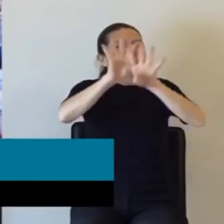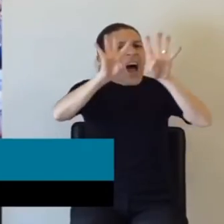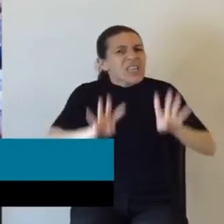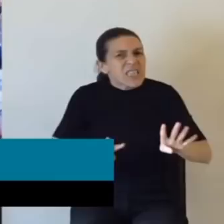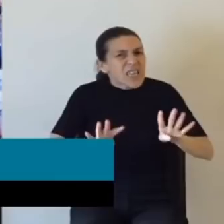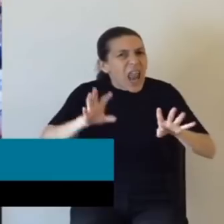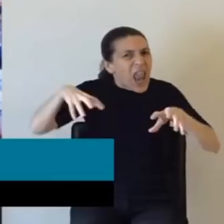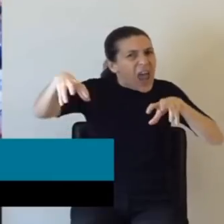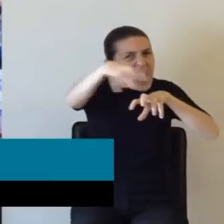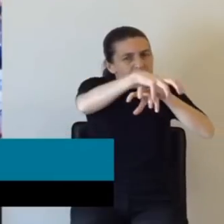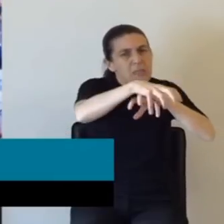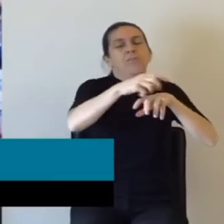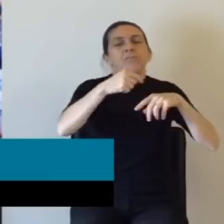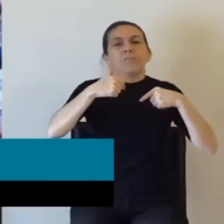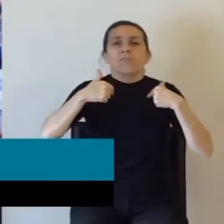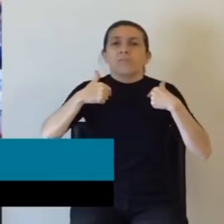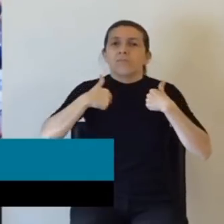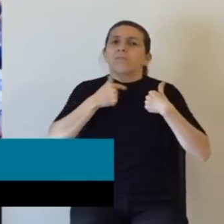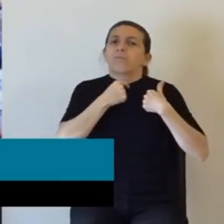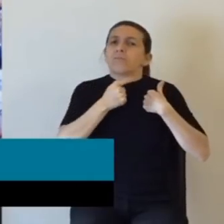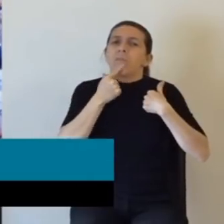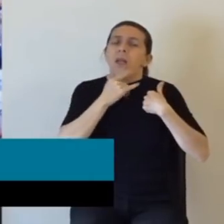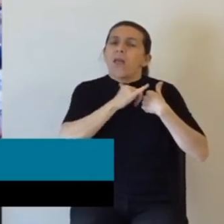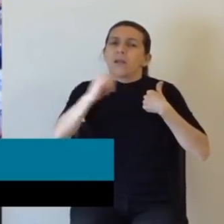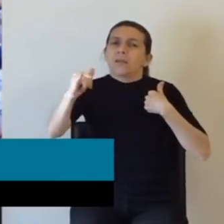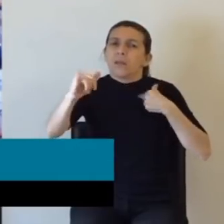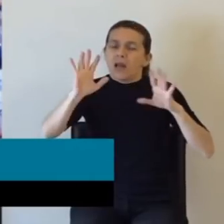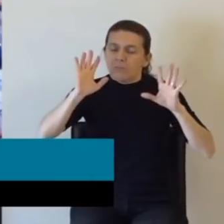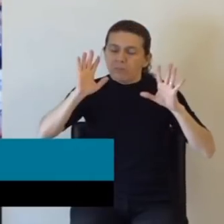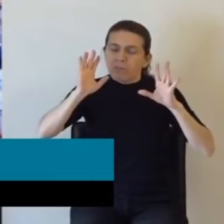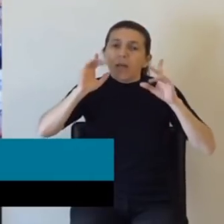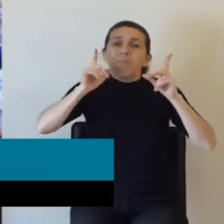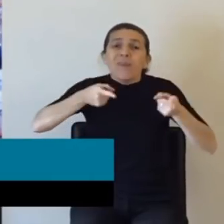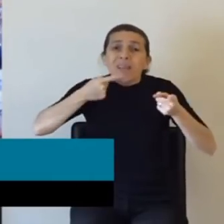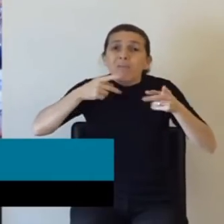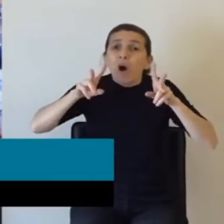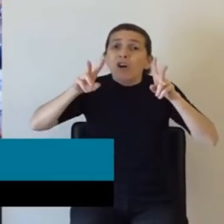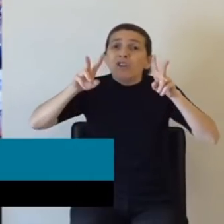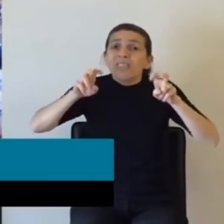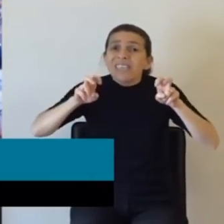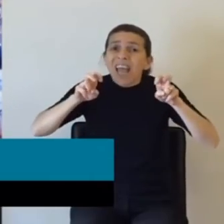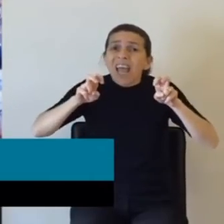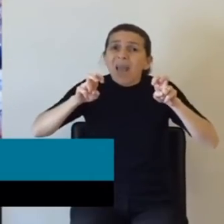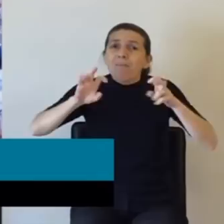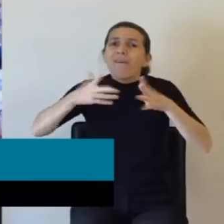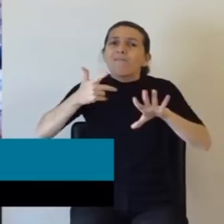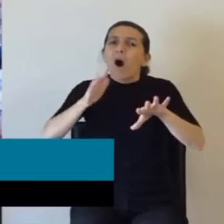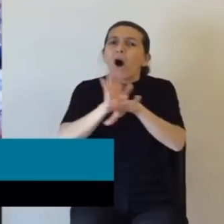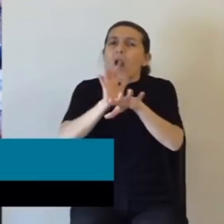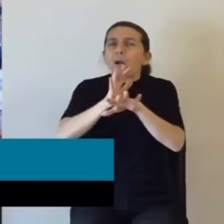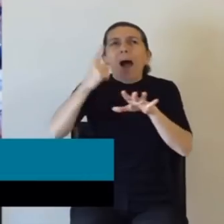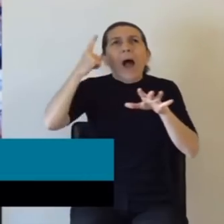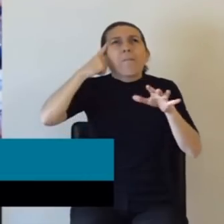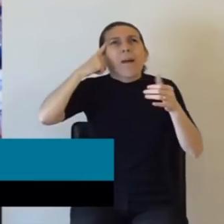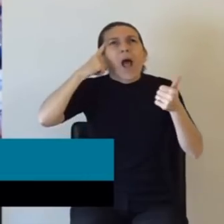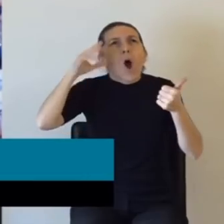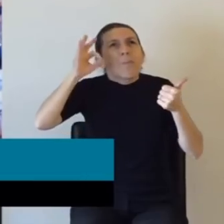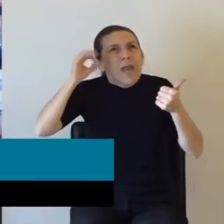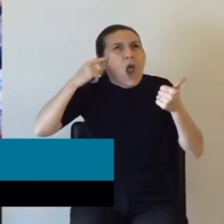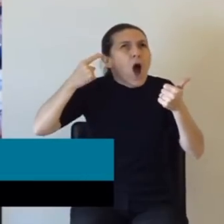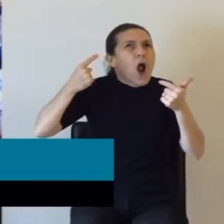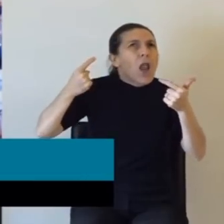queremos hacer una manifestación por fuera de las estridencias y de los pensamientos